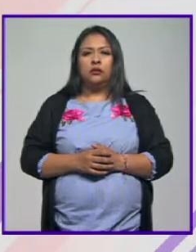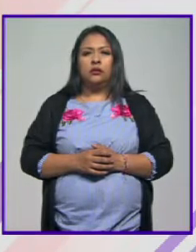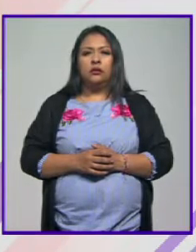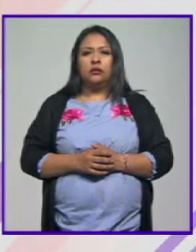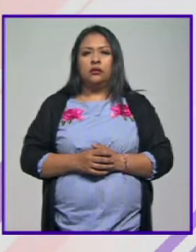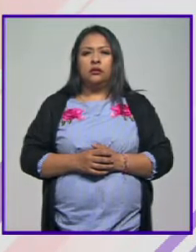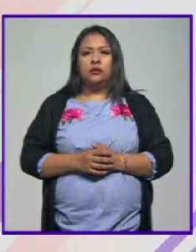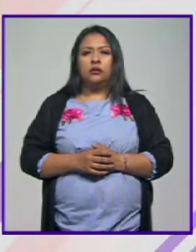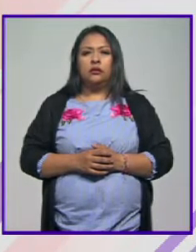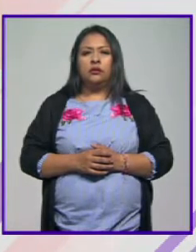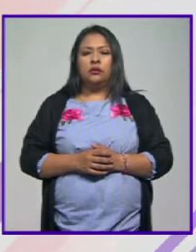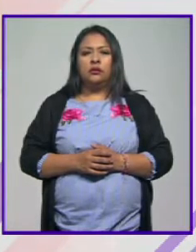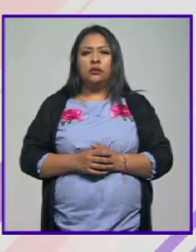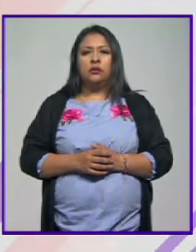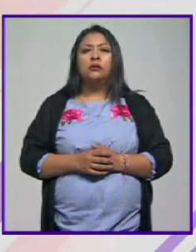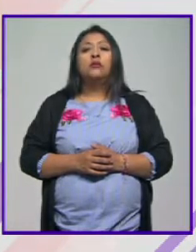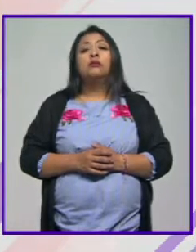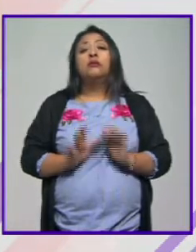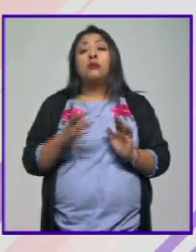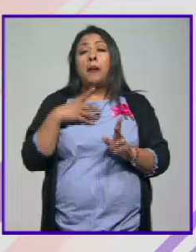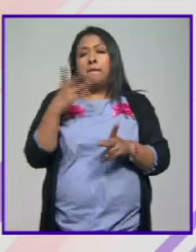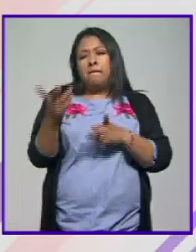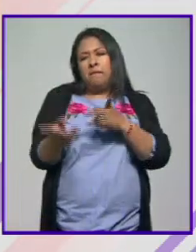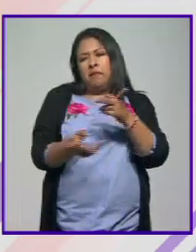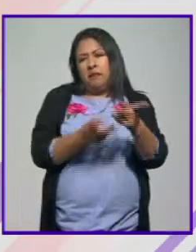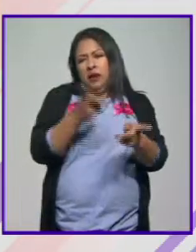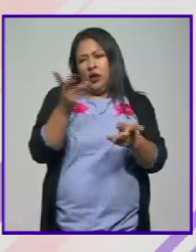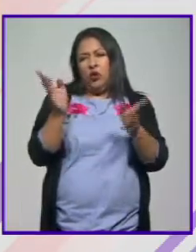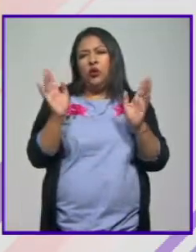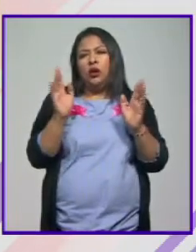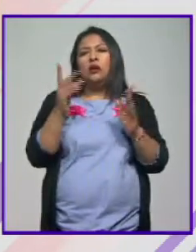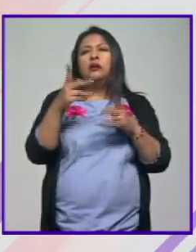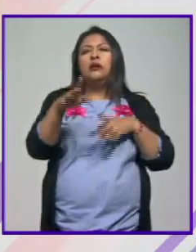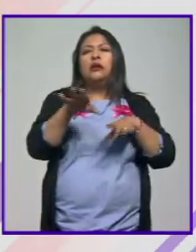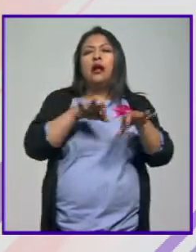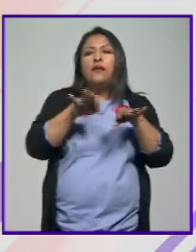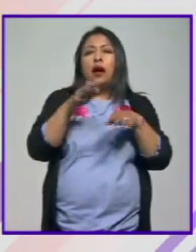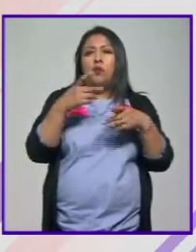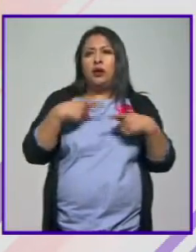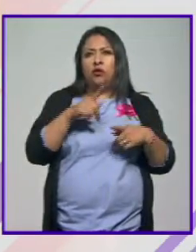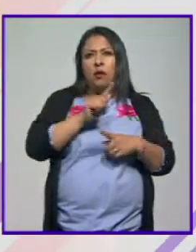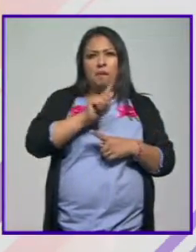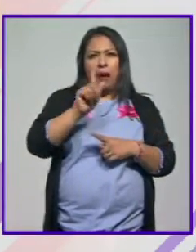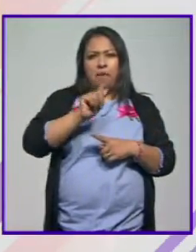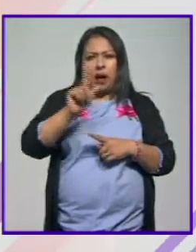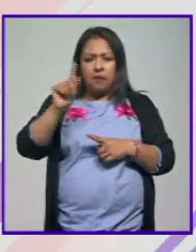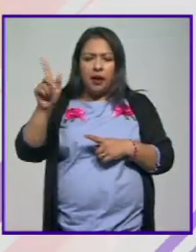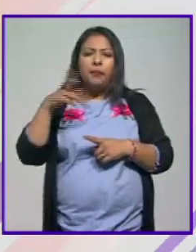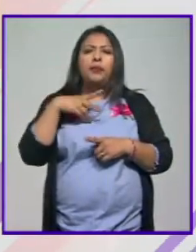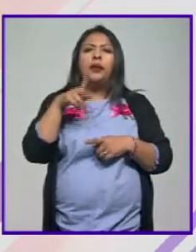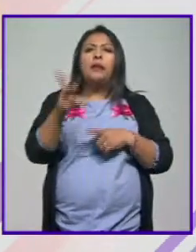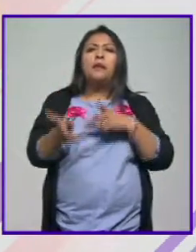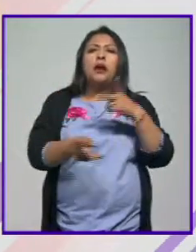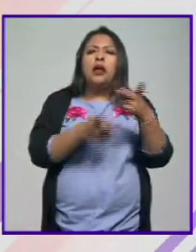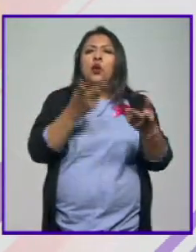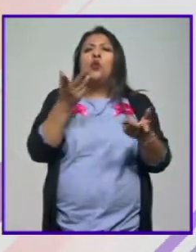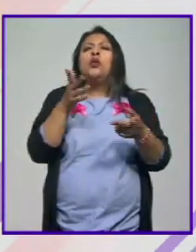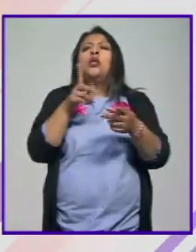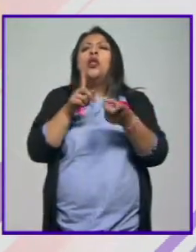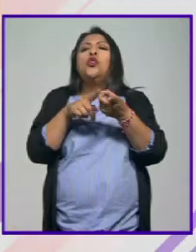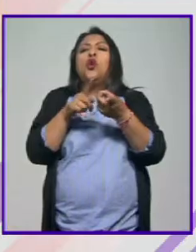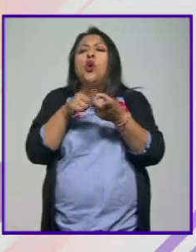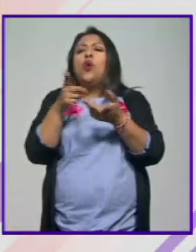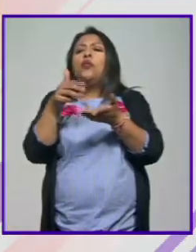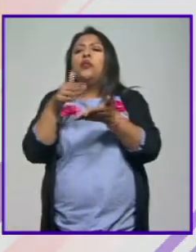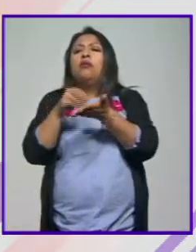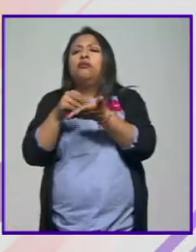Cortés. Se consultaron los trabajos de especialistas, se consultaron las fuentes del siglo